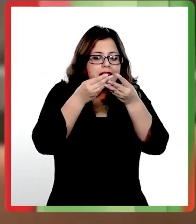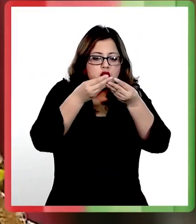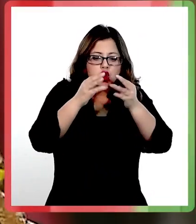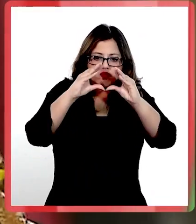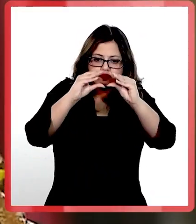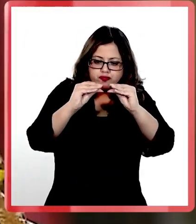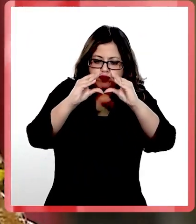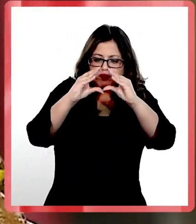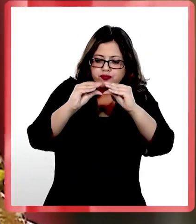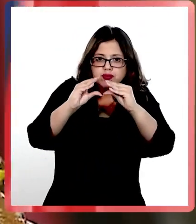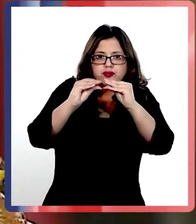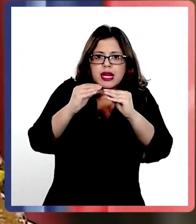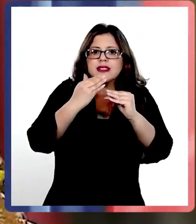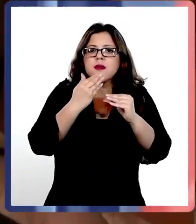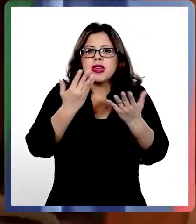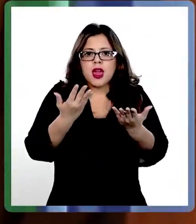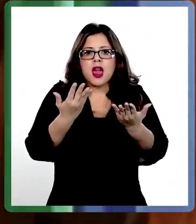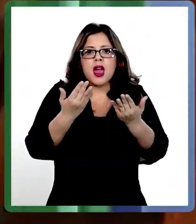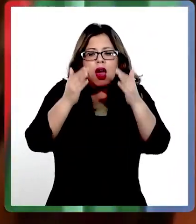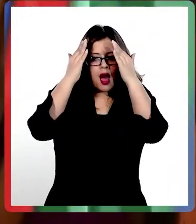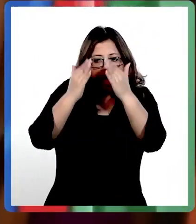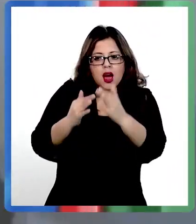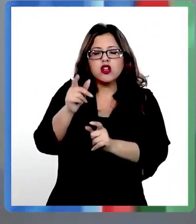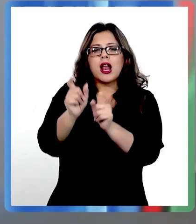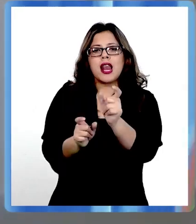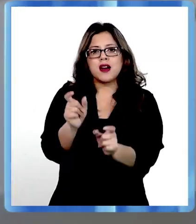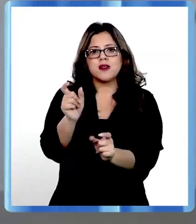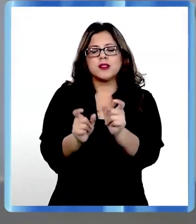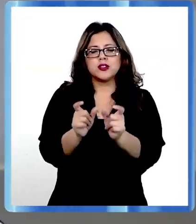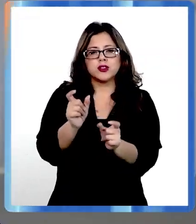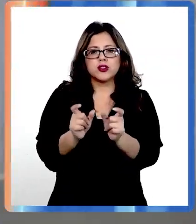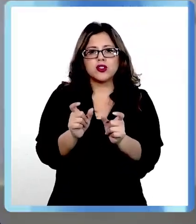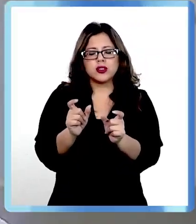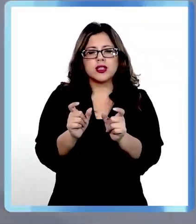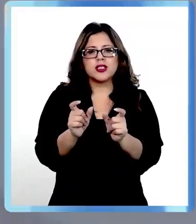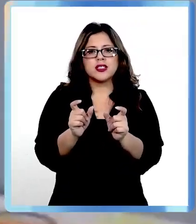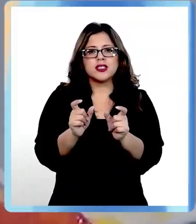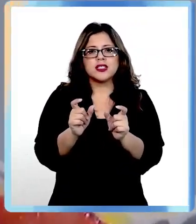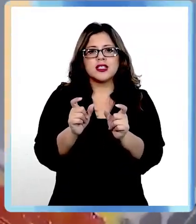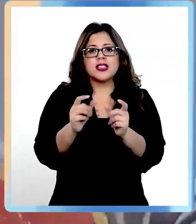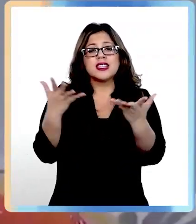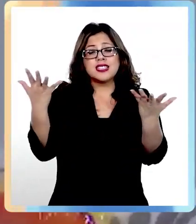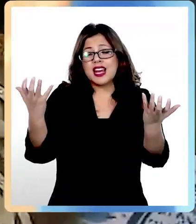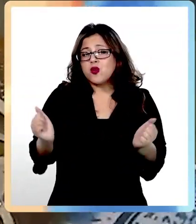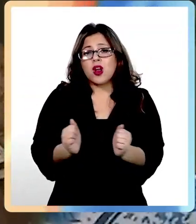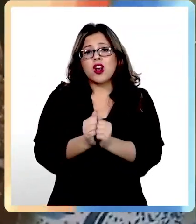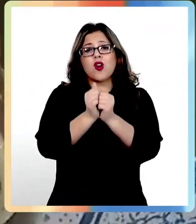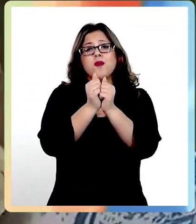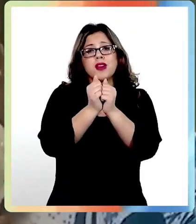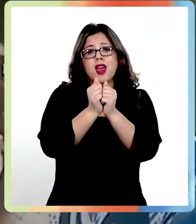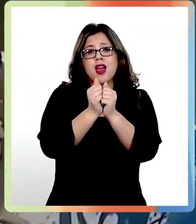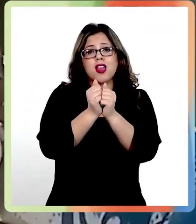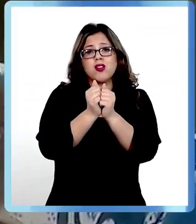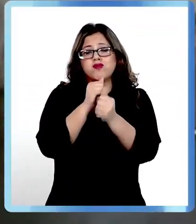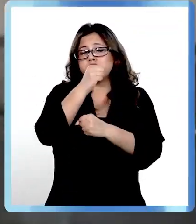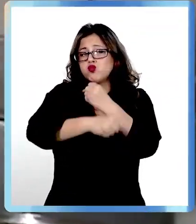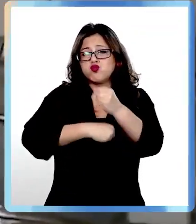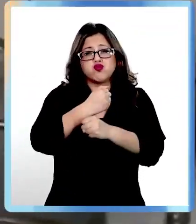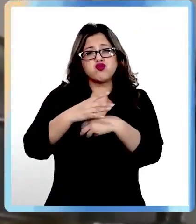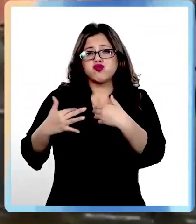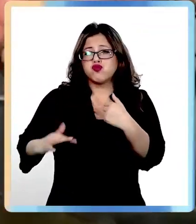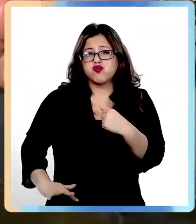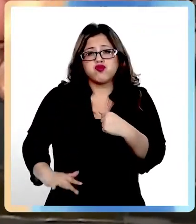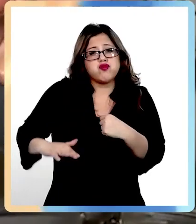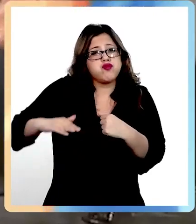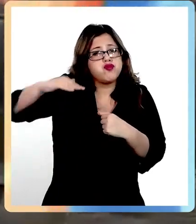los alimentos, estar atento a nuestras personas que han vivido y nos han acompañado muchos